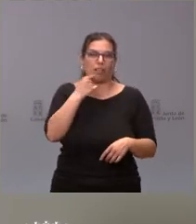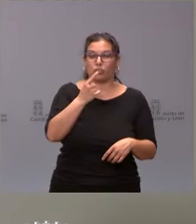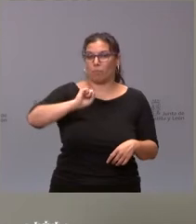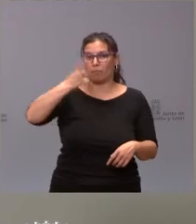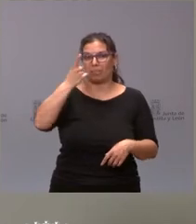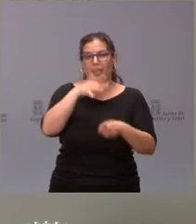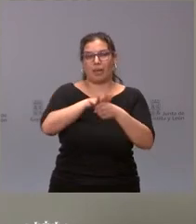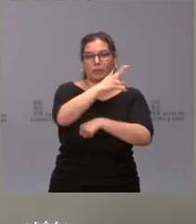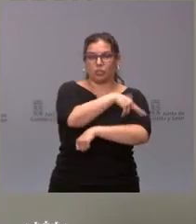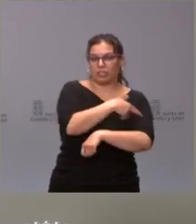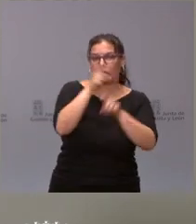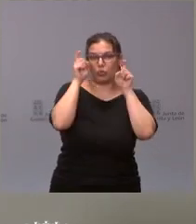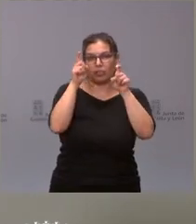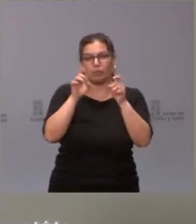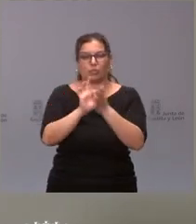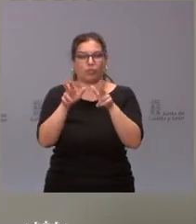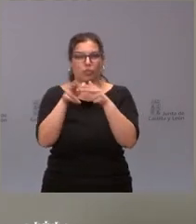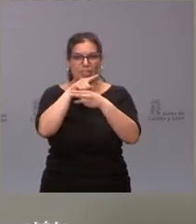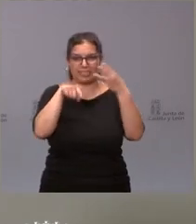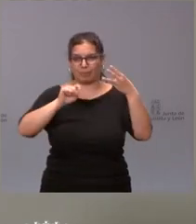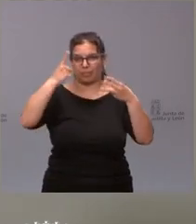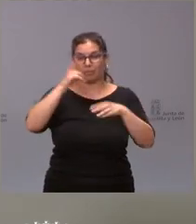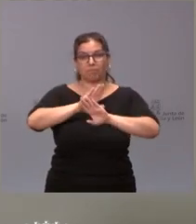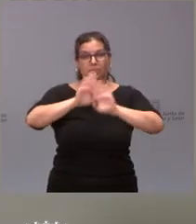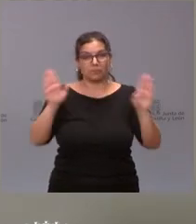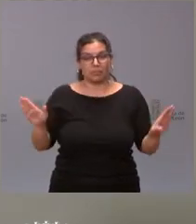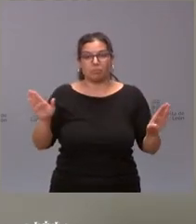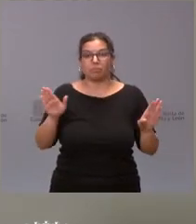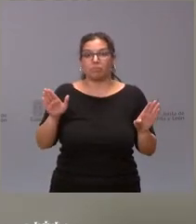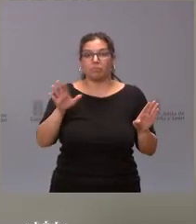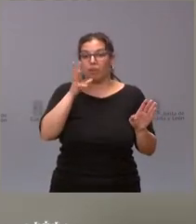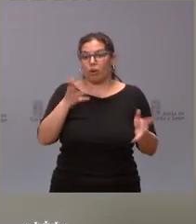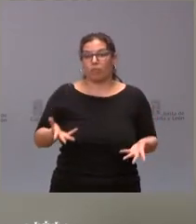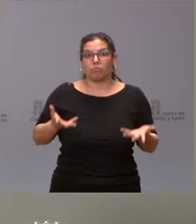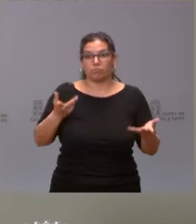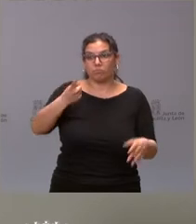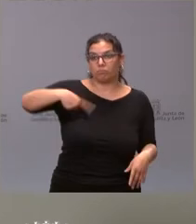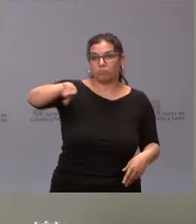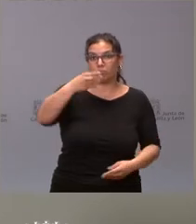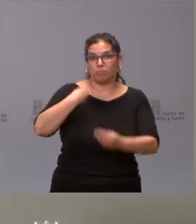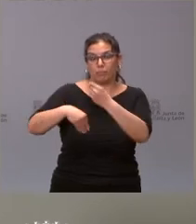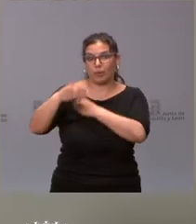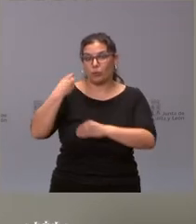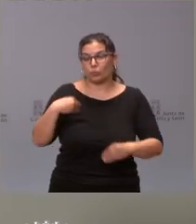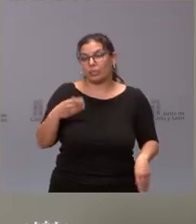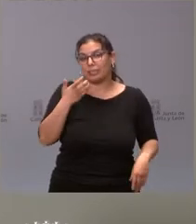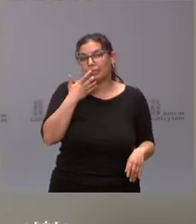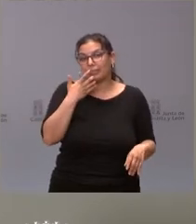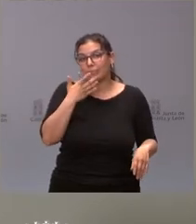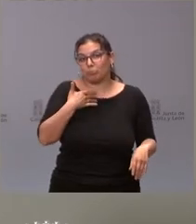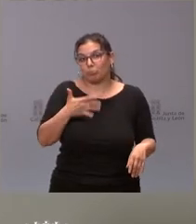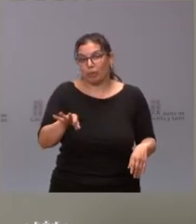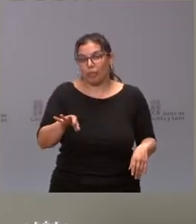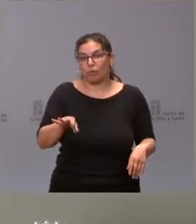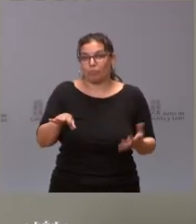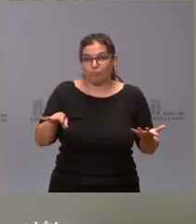sanitario, educativo y de servicios sociales. Y sin más, pues quedo a la espera de sus preguntas y, en la medida en que pueda